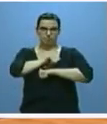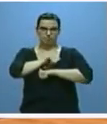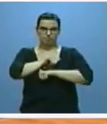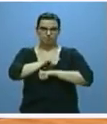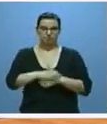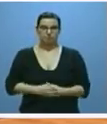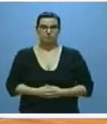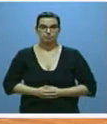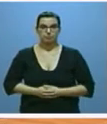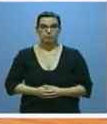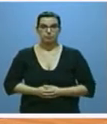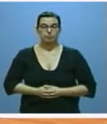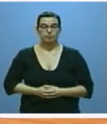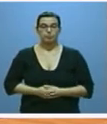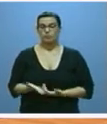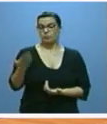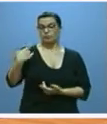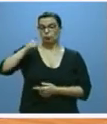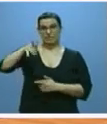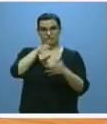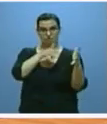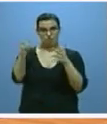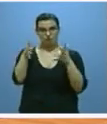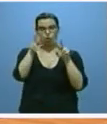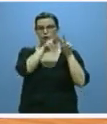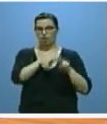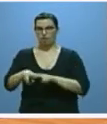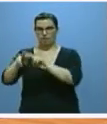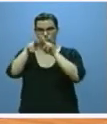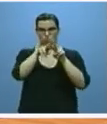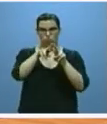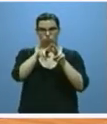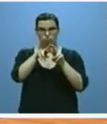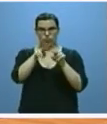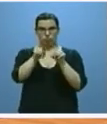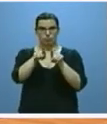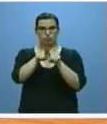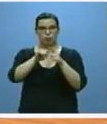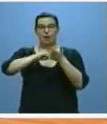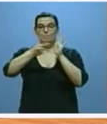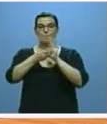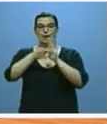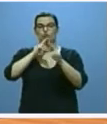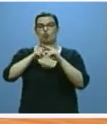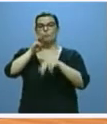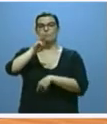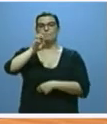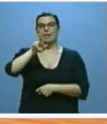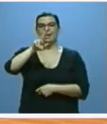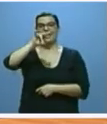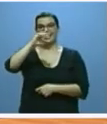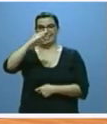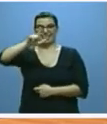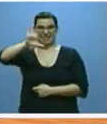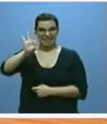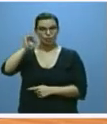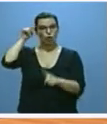La evaluación hecha el pasado mes de marzo de los primeros 12 meses de desarrollo del plan Pericles el plan de control